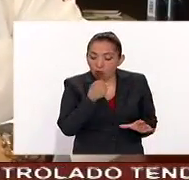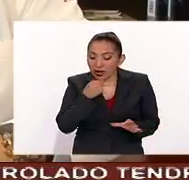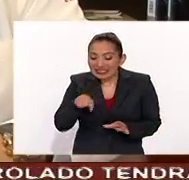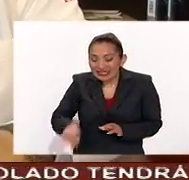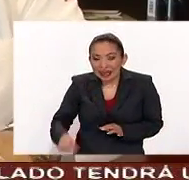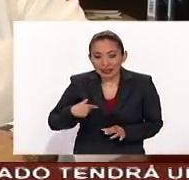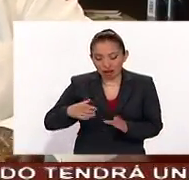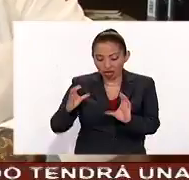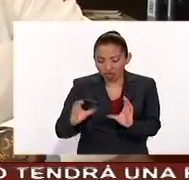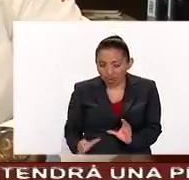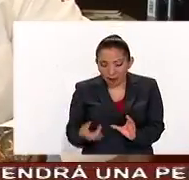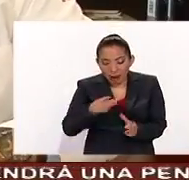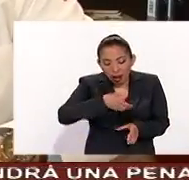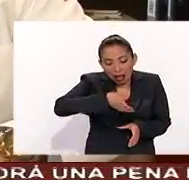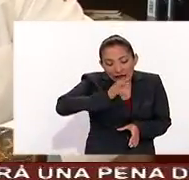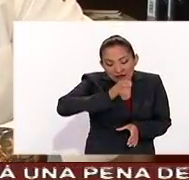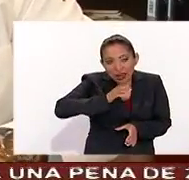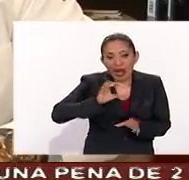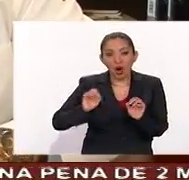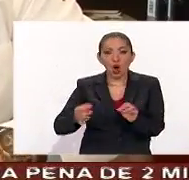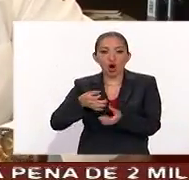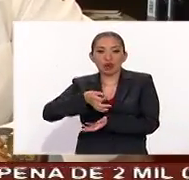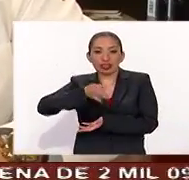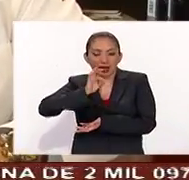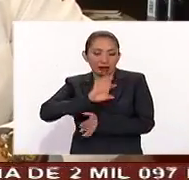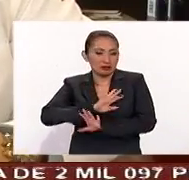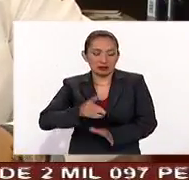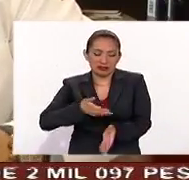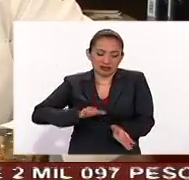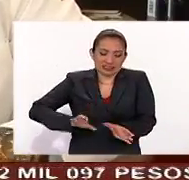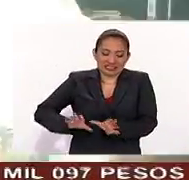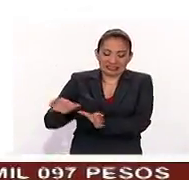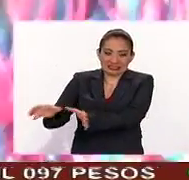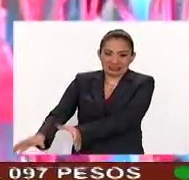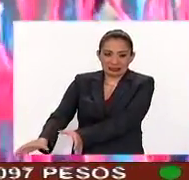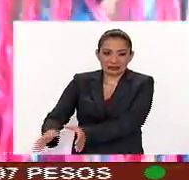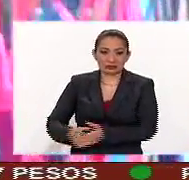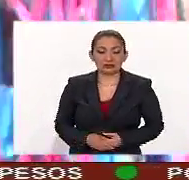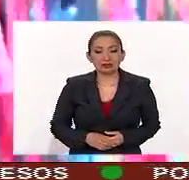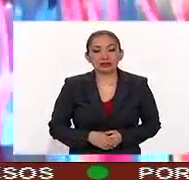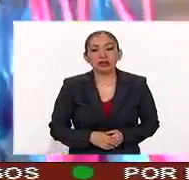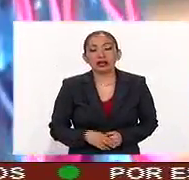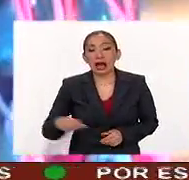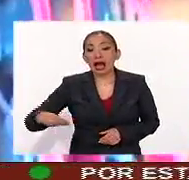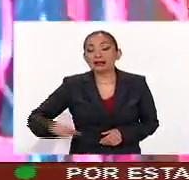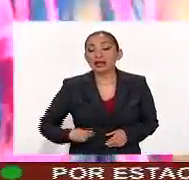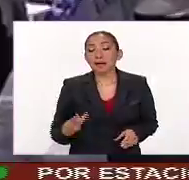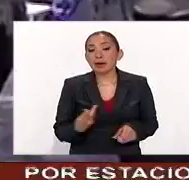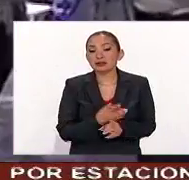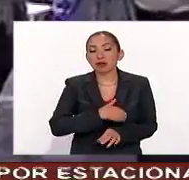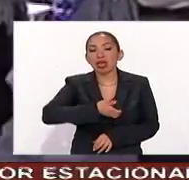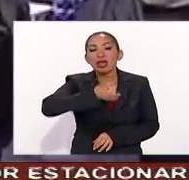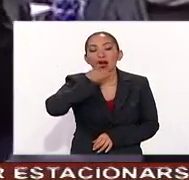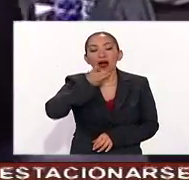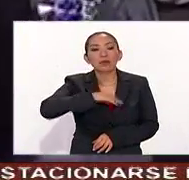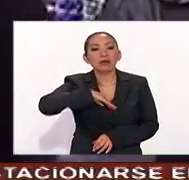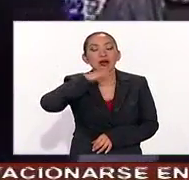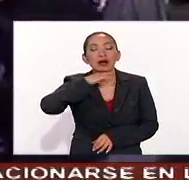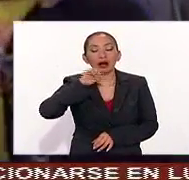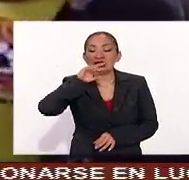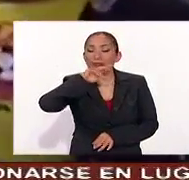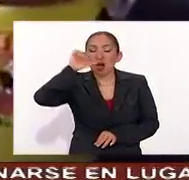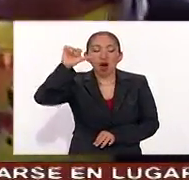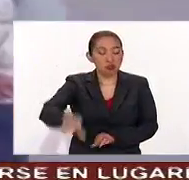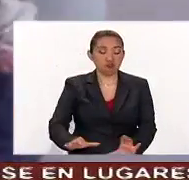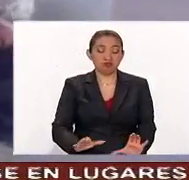niños en las piernas cuando estamos tomando el café o el té o el ponche. Los accidentes ocurren por un descuido en un abrir y